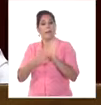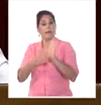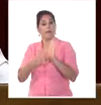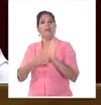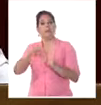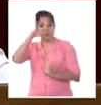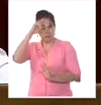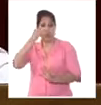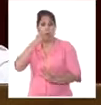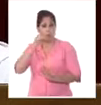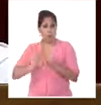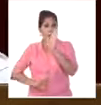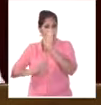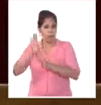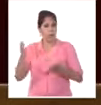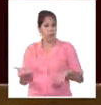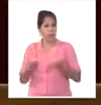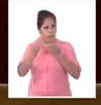sí se puede.